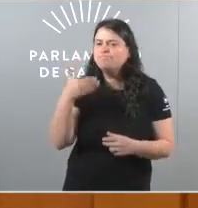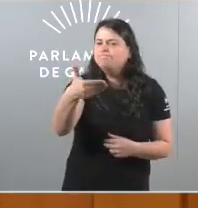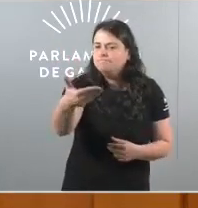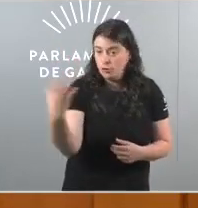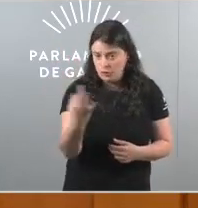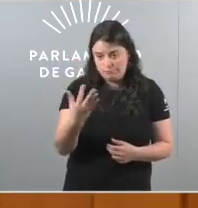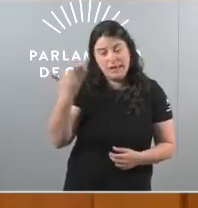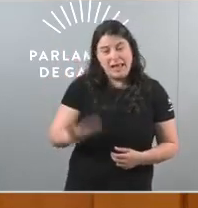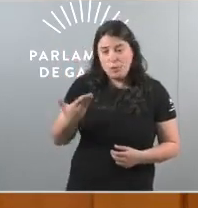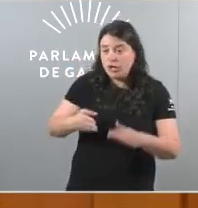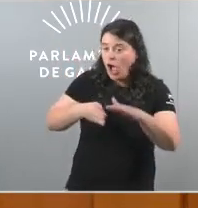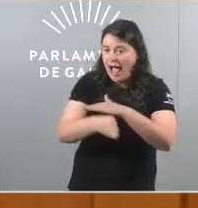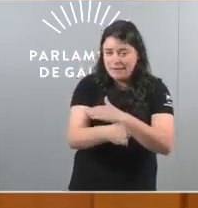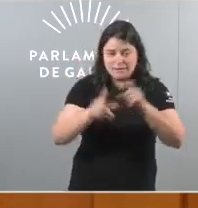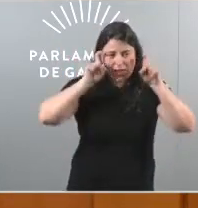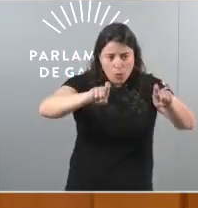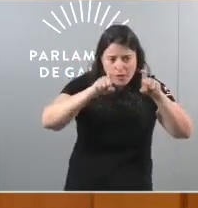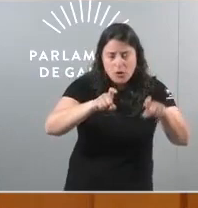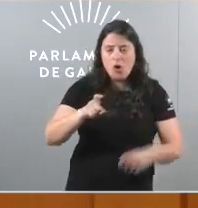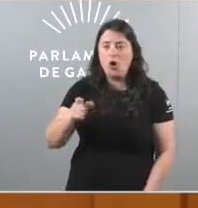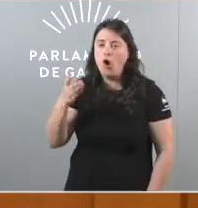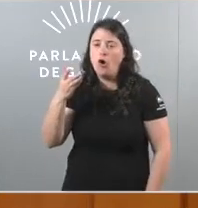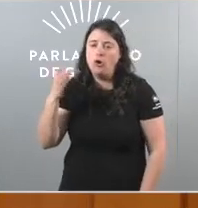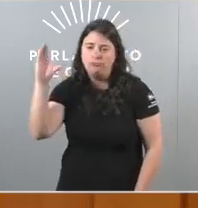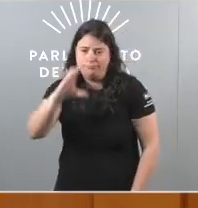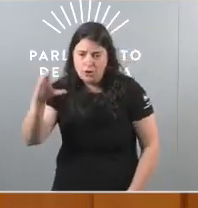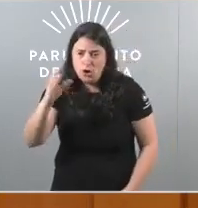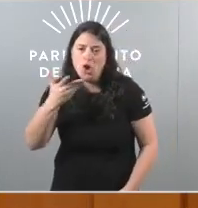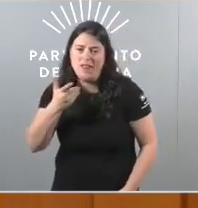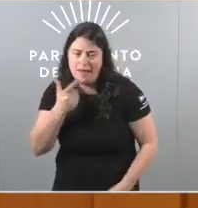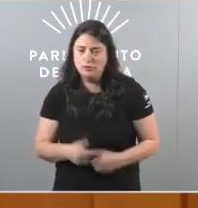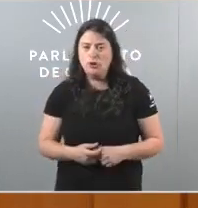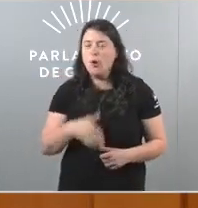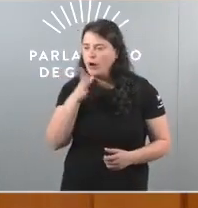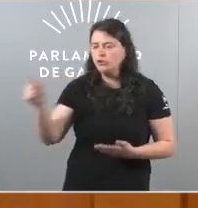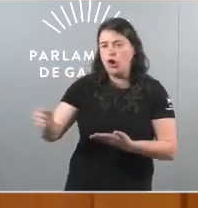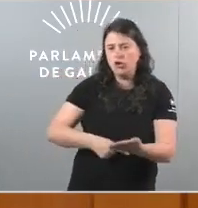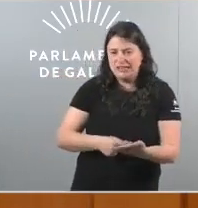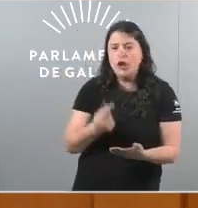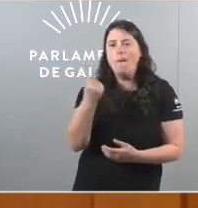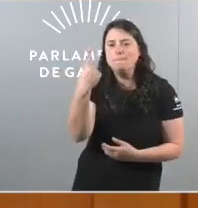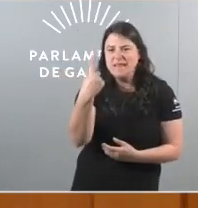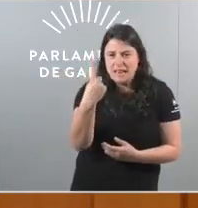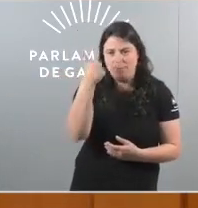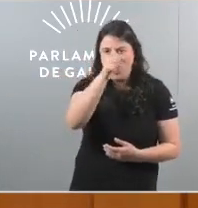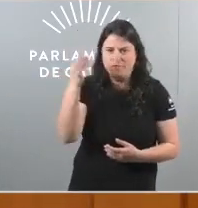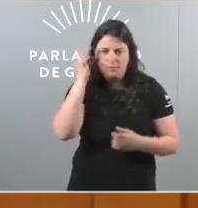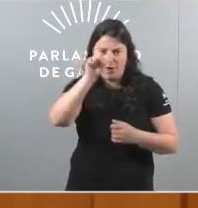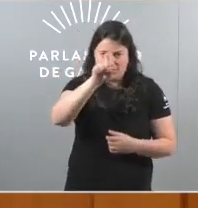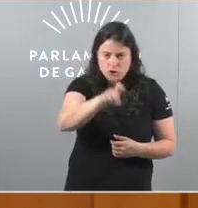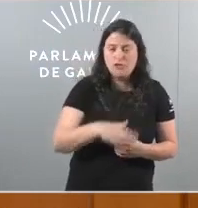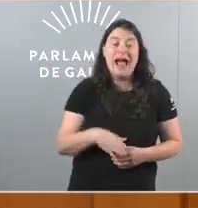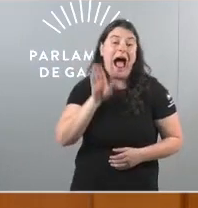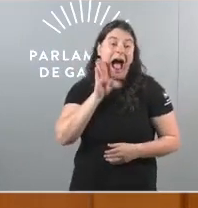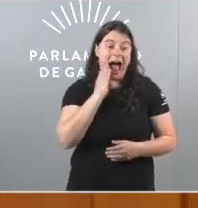educación e polo conhecemento por iso contrataremos mil profesores e profesoras abriremos as escolas que pechou o